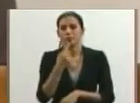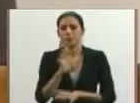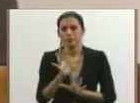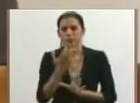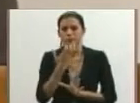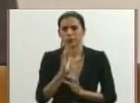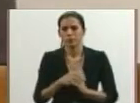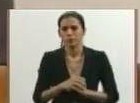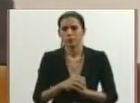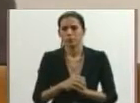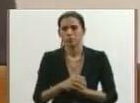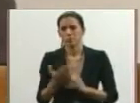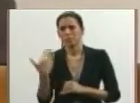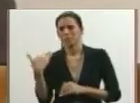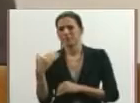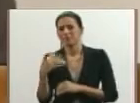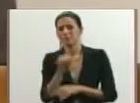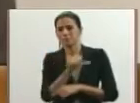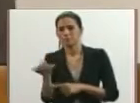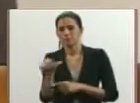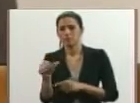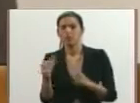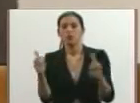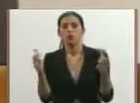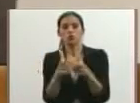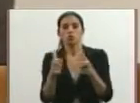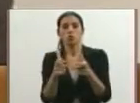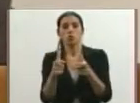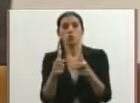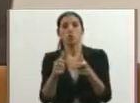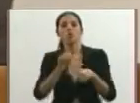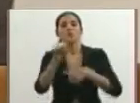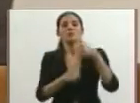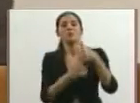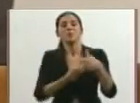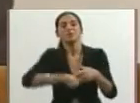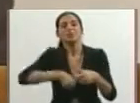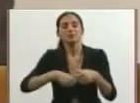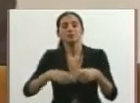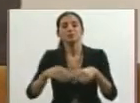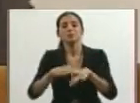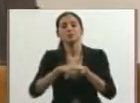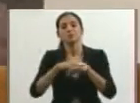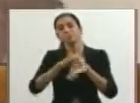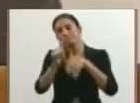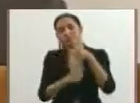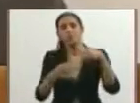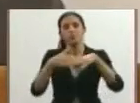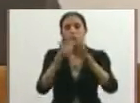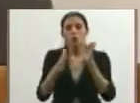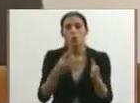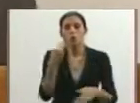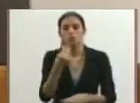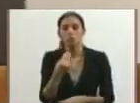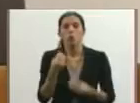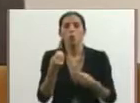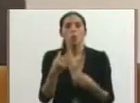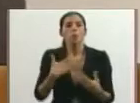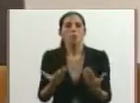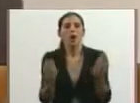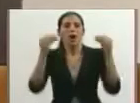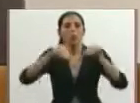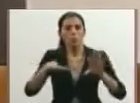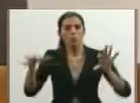una reunión con el viceministro de la Juventud, que estuvimos hablando cómo podemos nosotros engranarnos para que se supervise, en este caso,